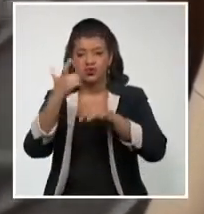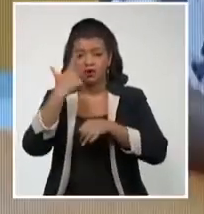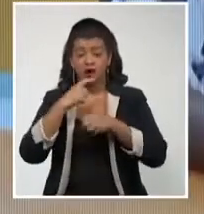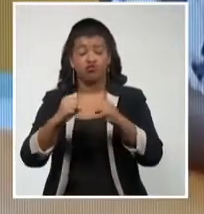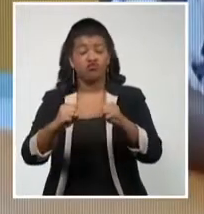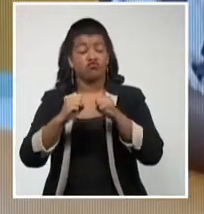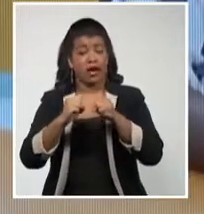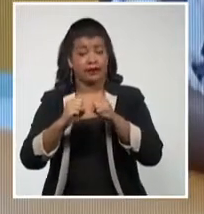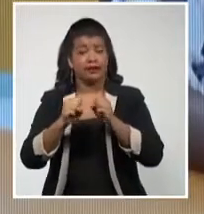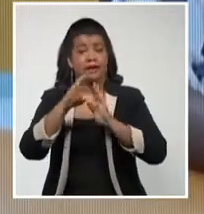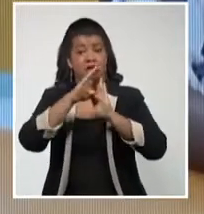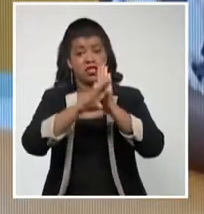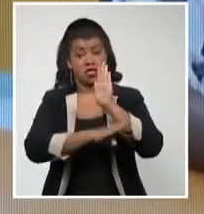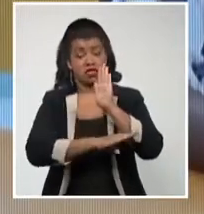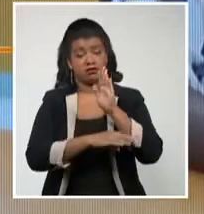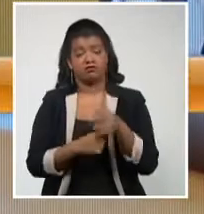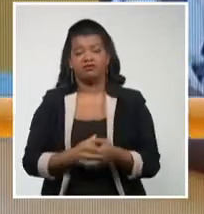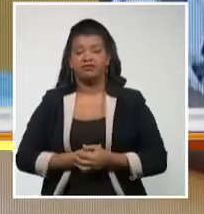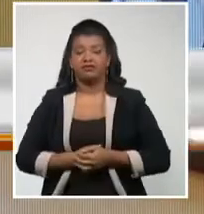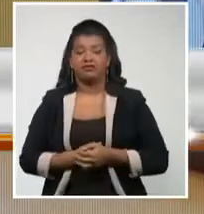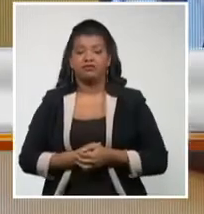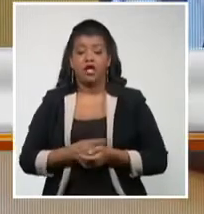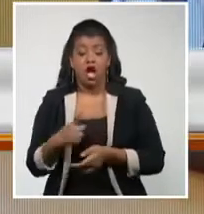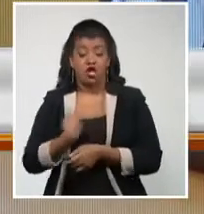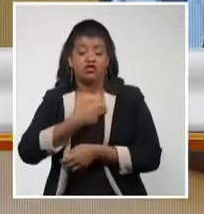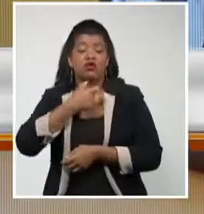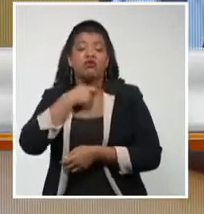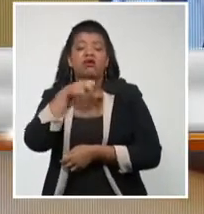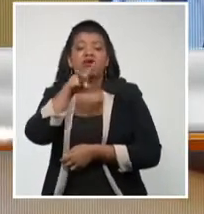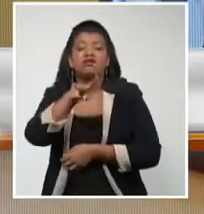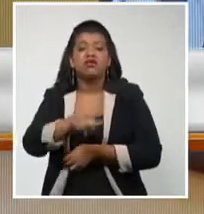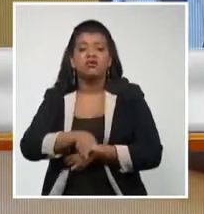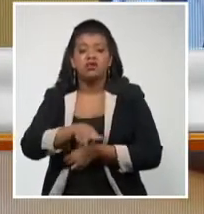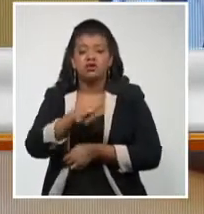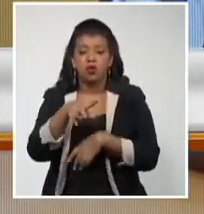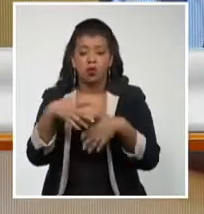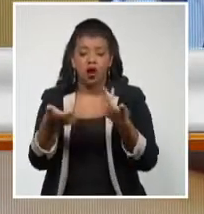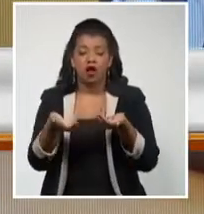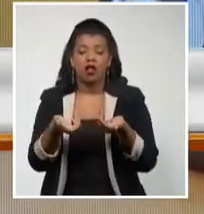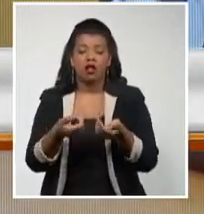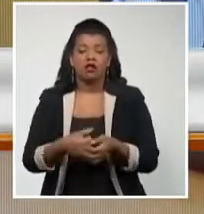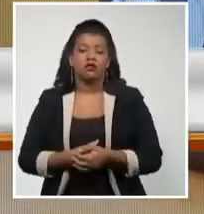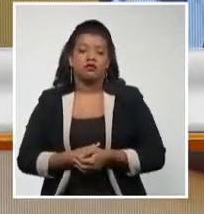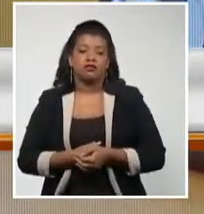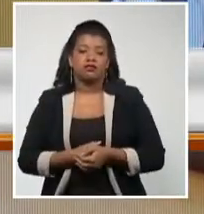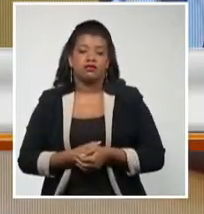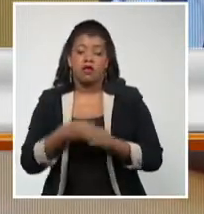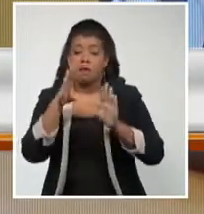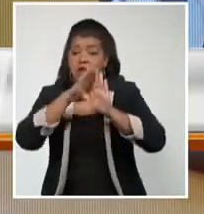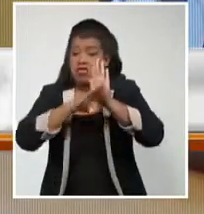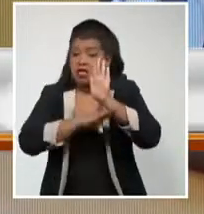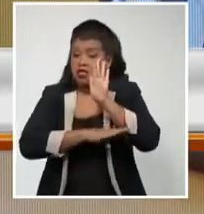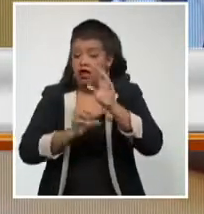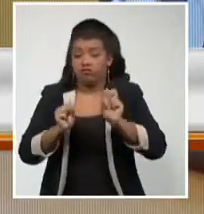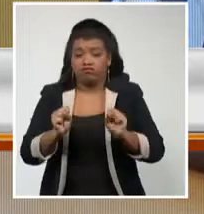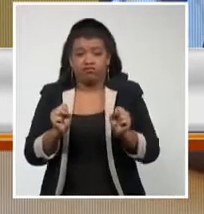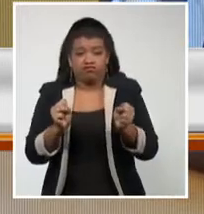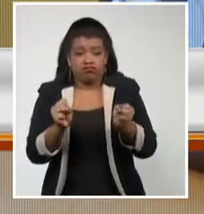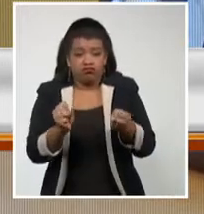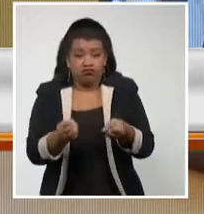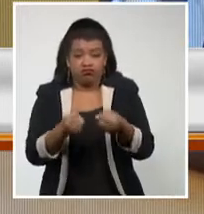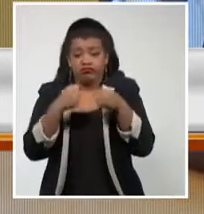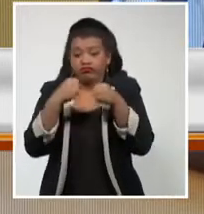Aguacate. Se ha evaluado en este Consejo Popular aumentar las medidas en cuanto a la